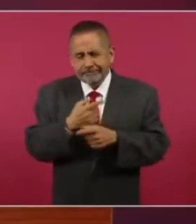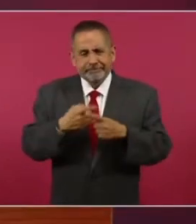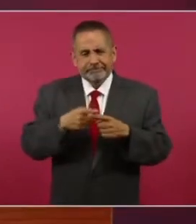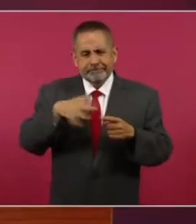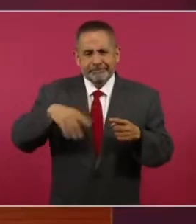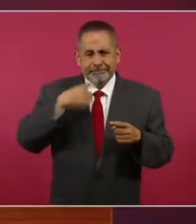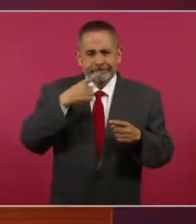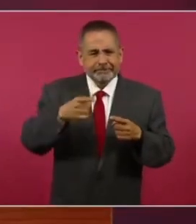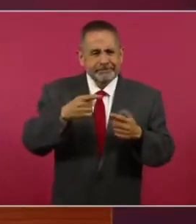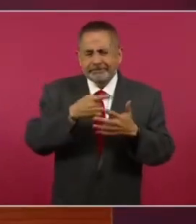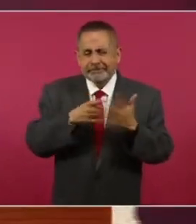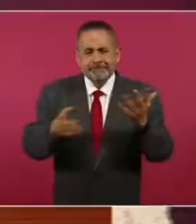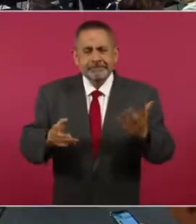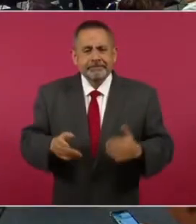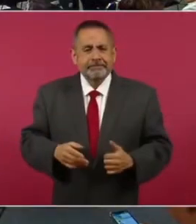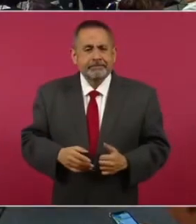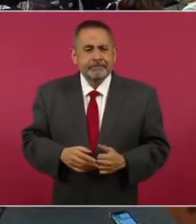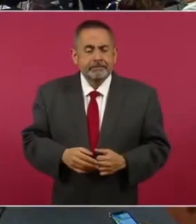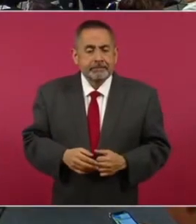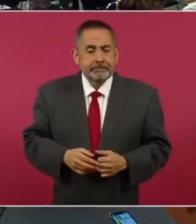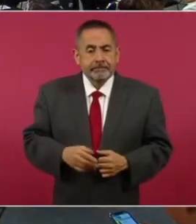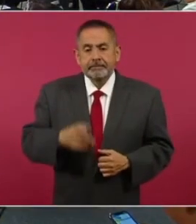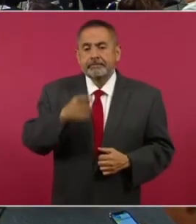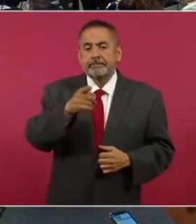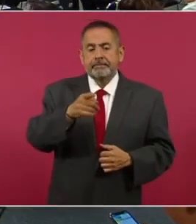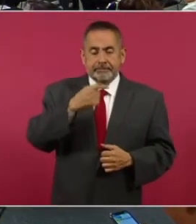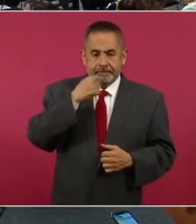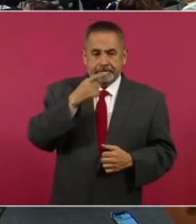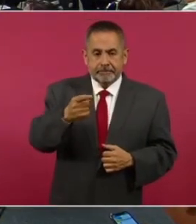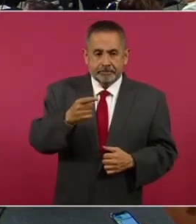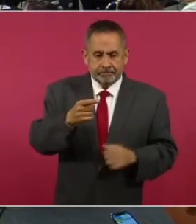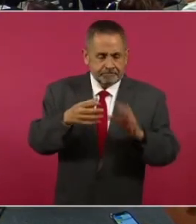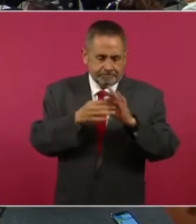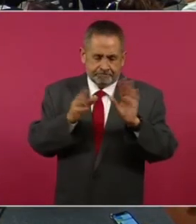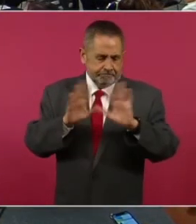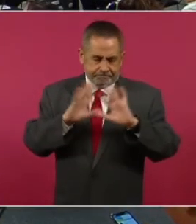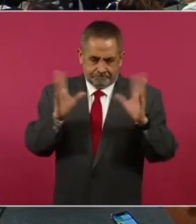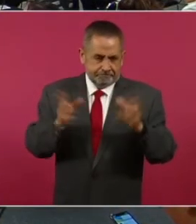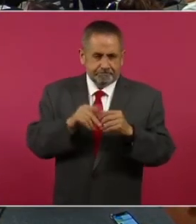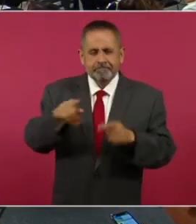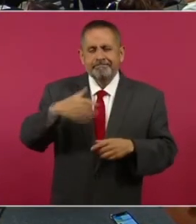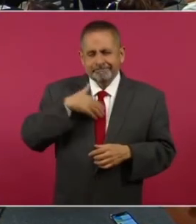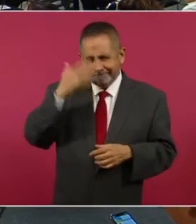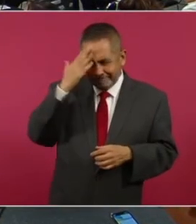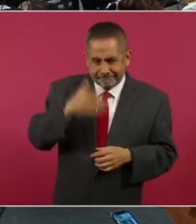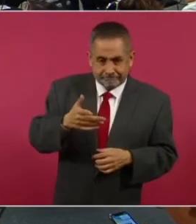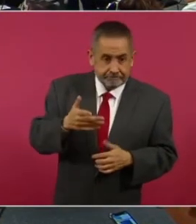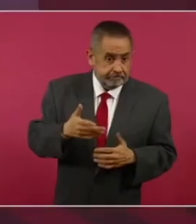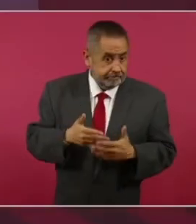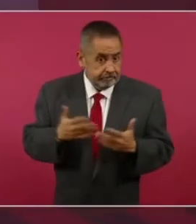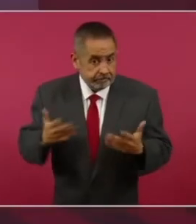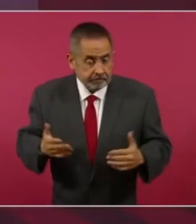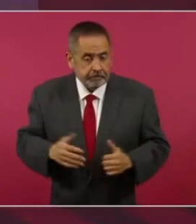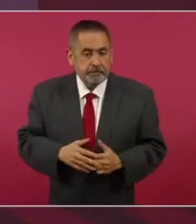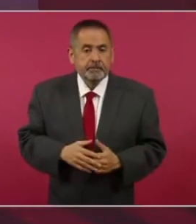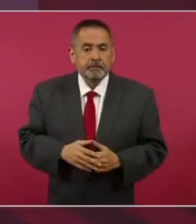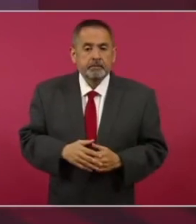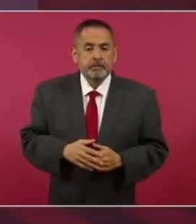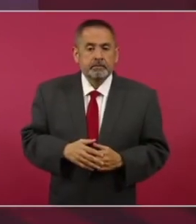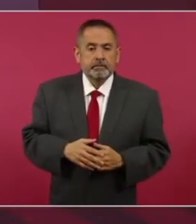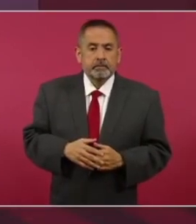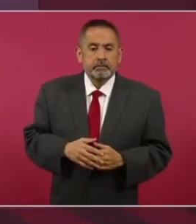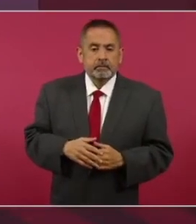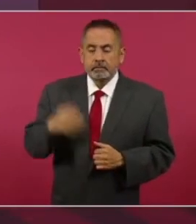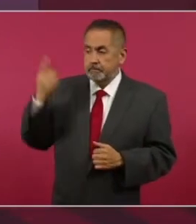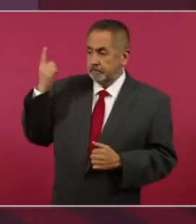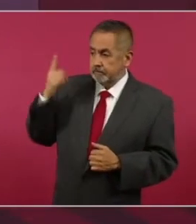usted se refería. Eso, digamos, se los digo en un diagnóstico general que ustedes conocen. Ahora, por la